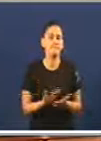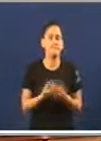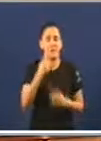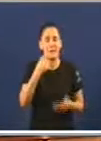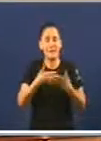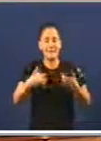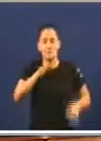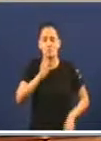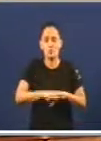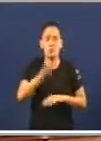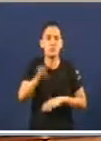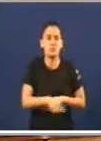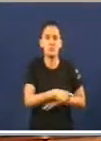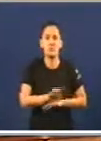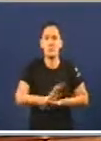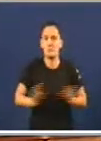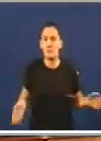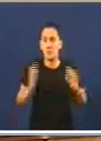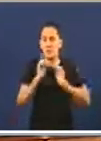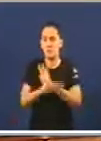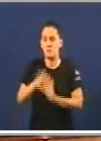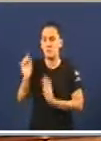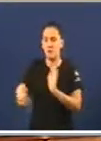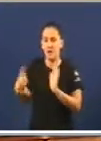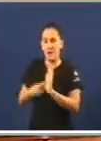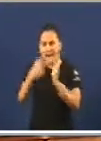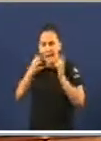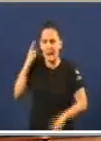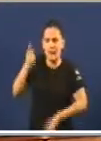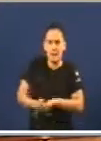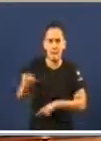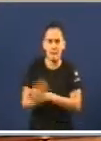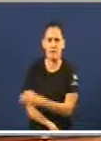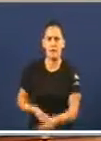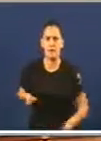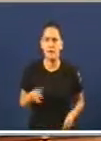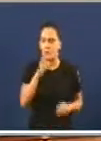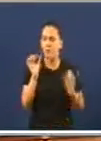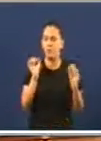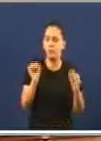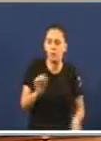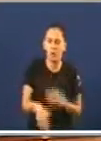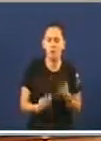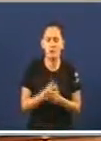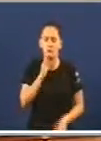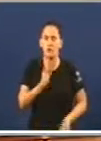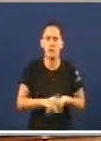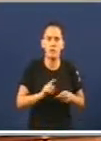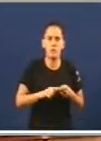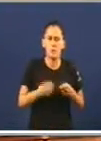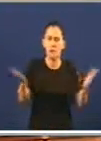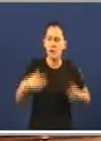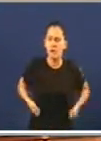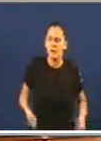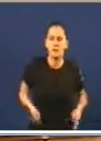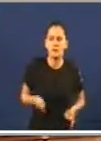textos aprobados, incluso cando falamos de leis de obrigado cumprimento. A demora no seu desenrolo, ausencia de investimento